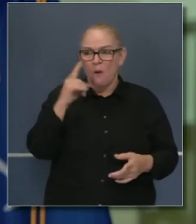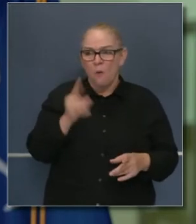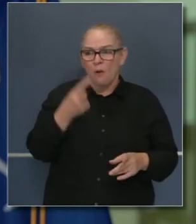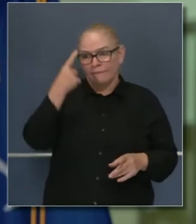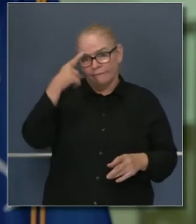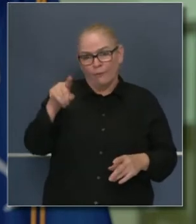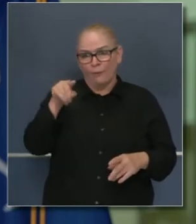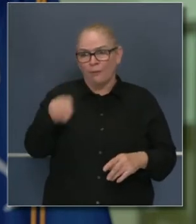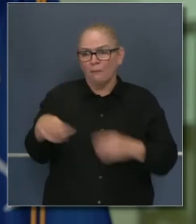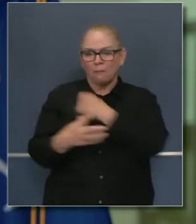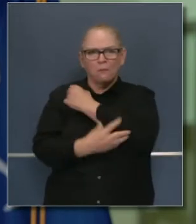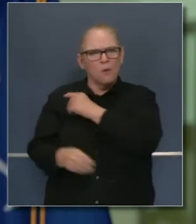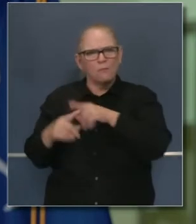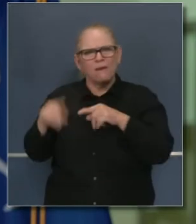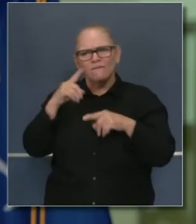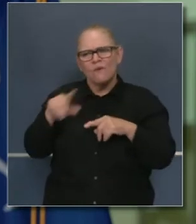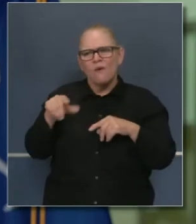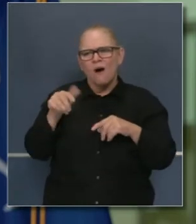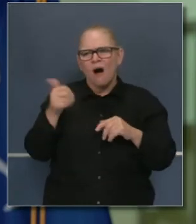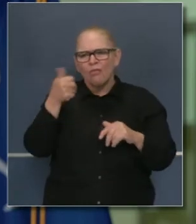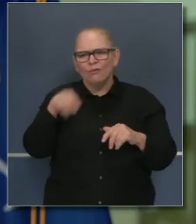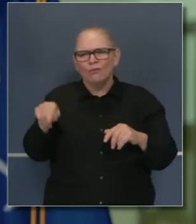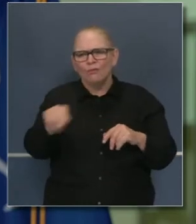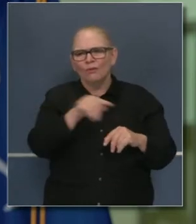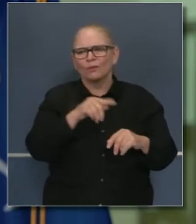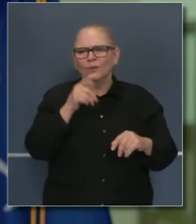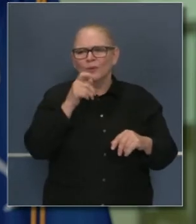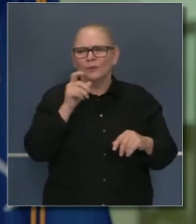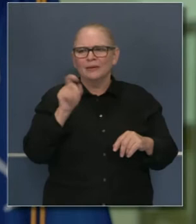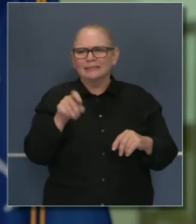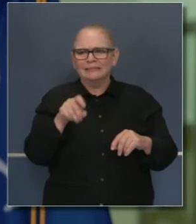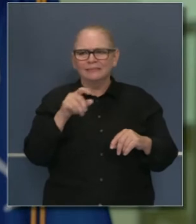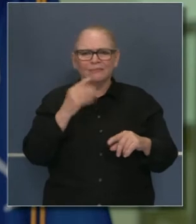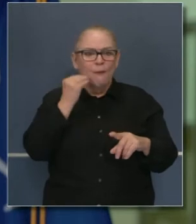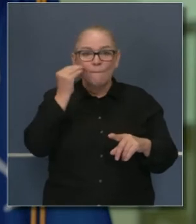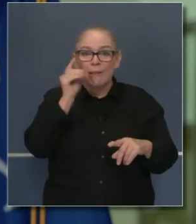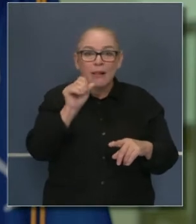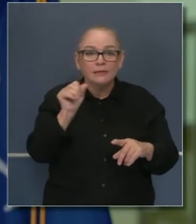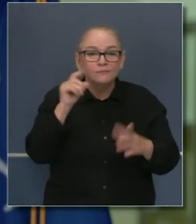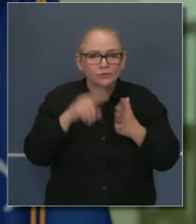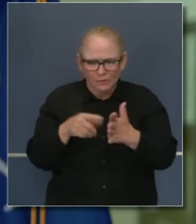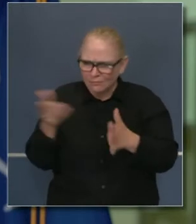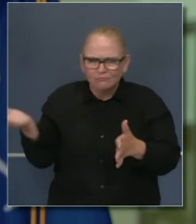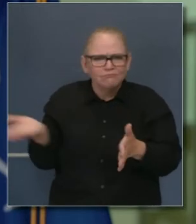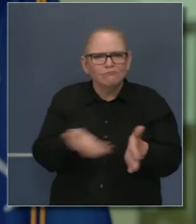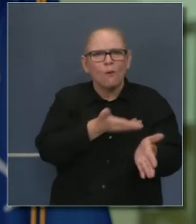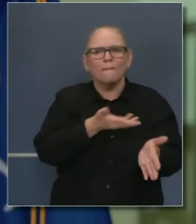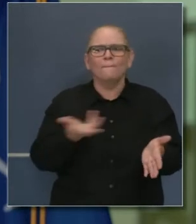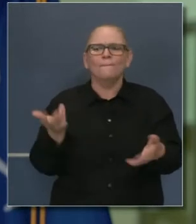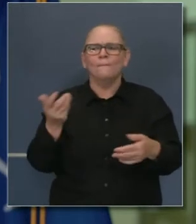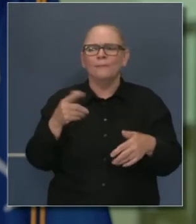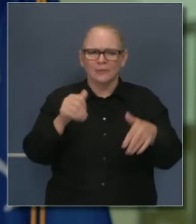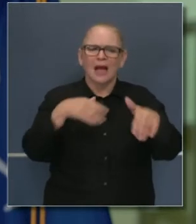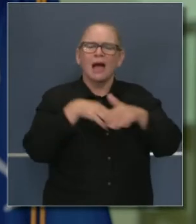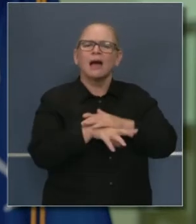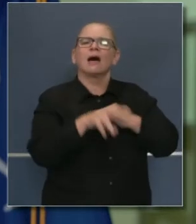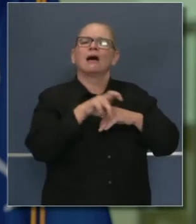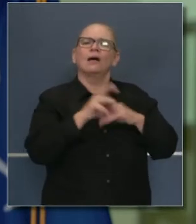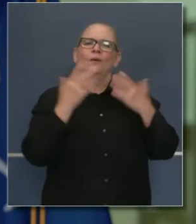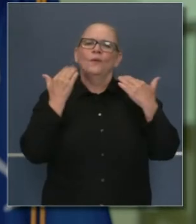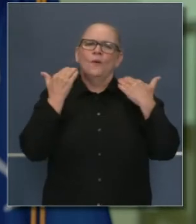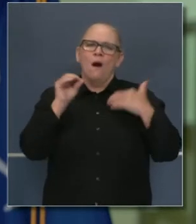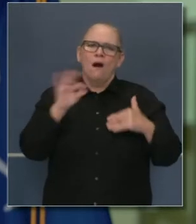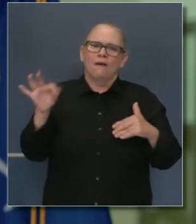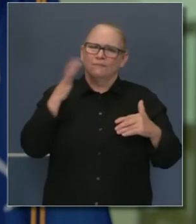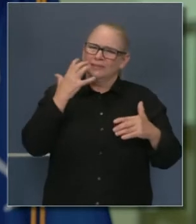gente de bajos recursos, pero también personas que están en las aceras, en la calle y tal vez necesitan un poco de ayuda de